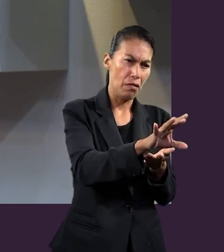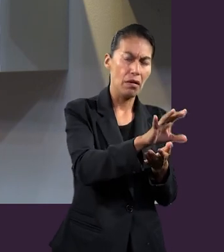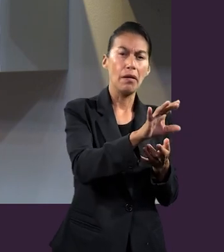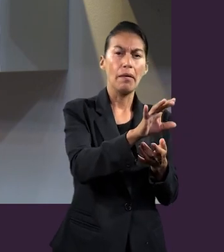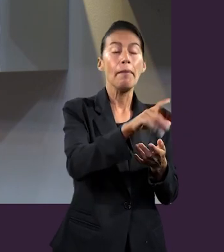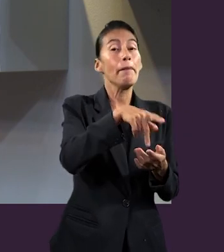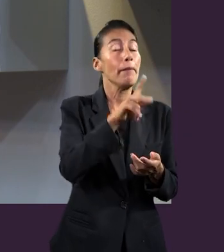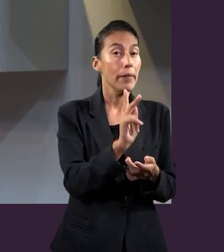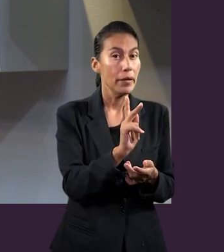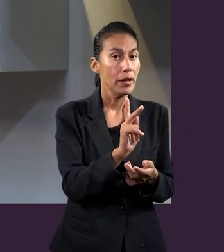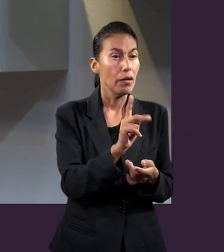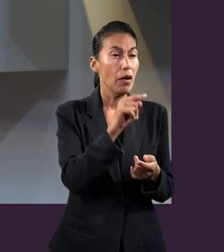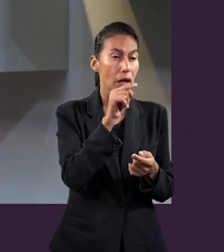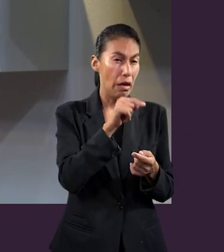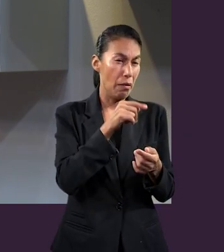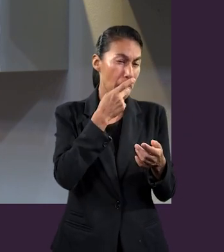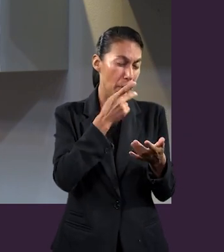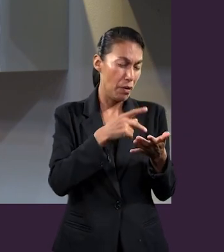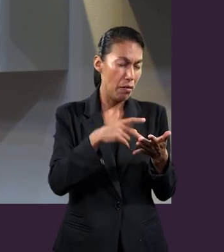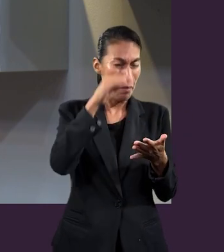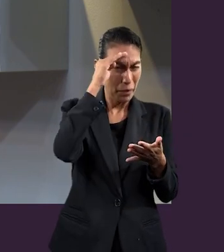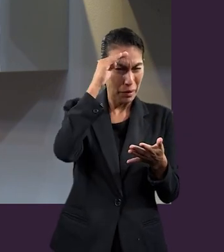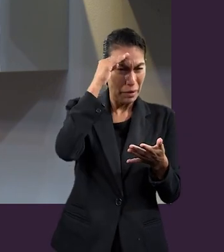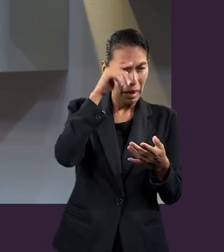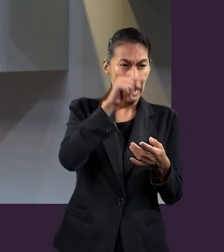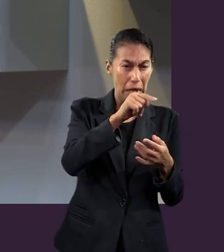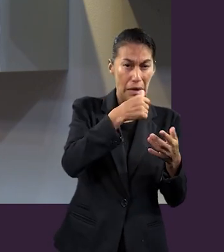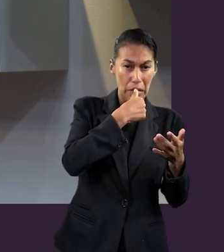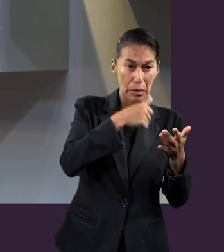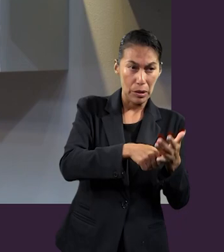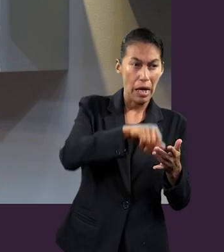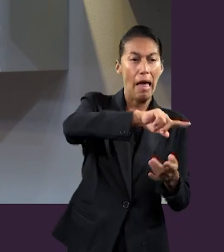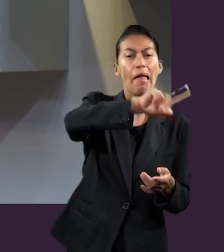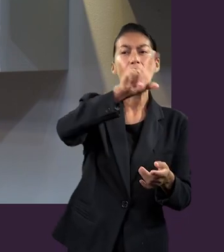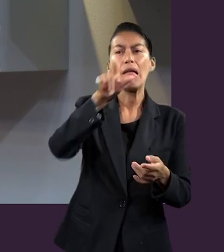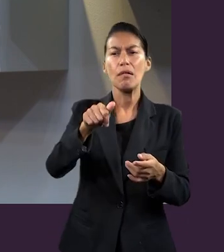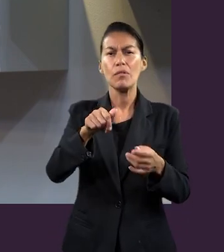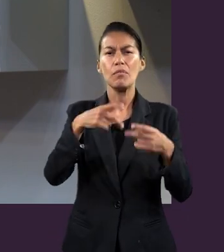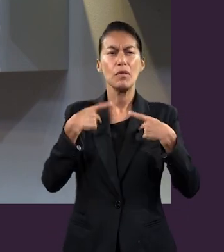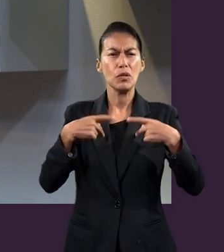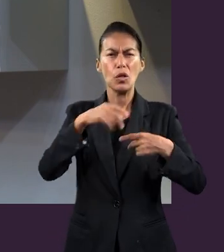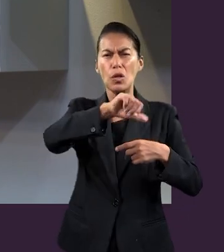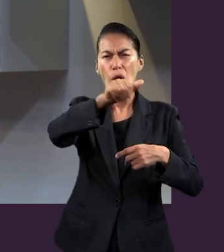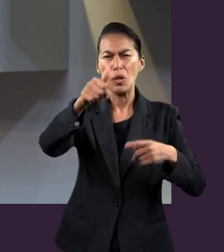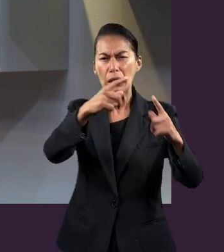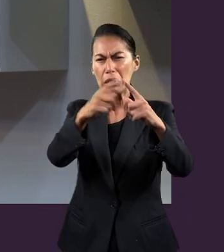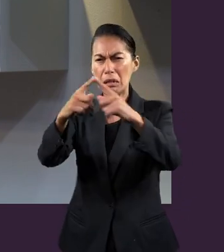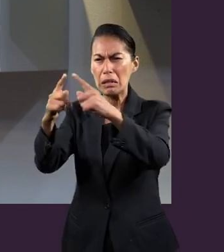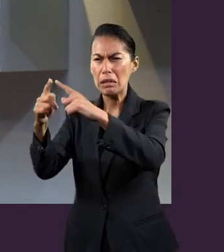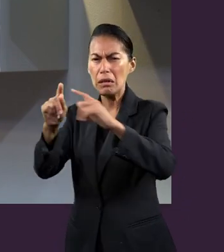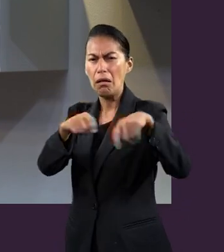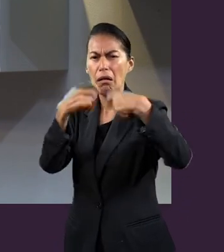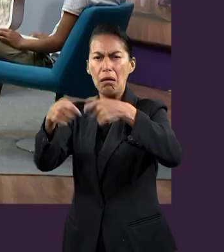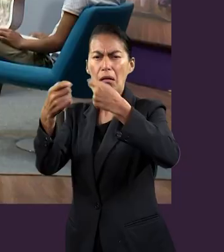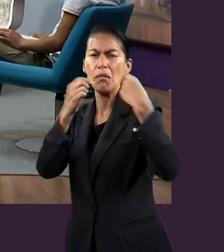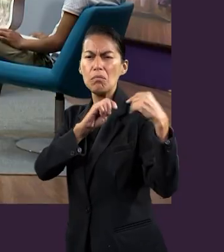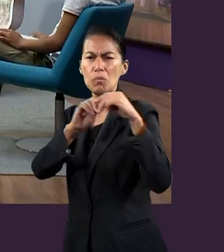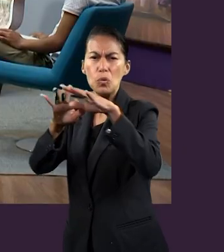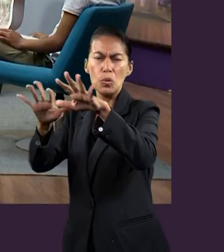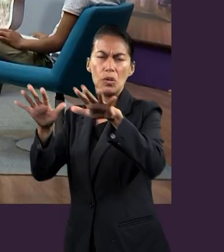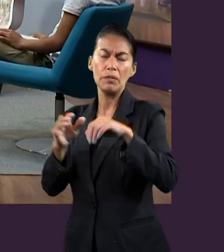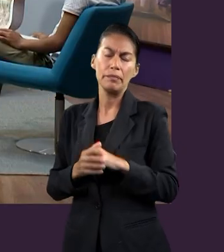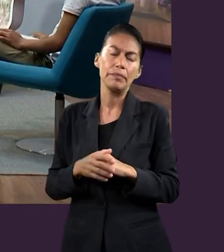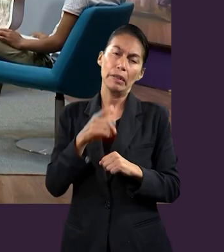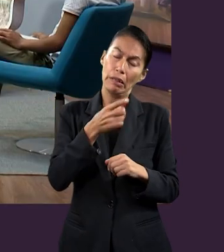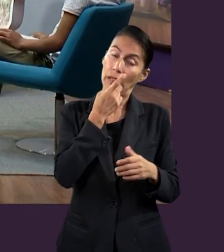Efesios, pero pensando en que después de esa carta se iba a distribuir a todas las iglesias. Y